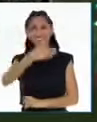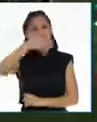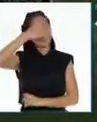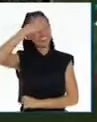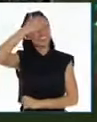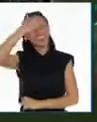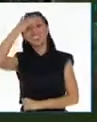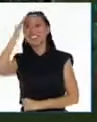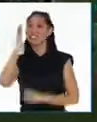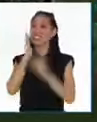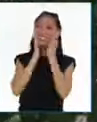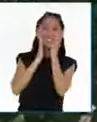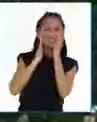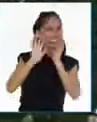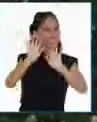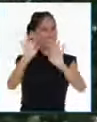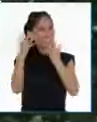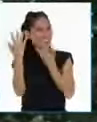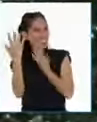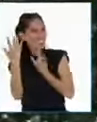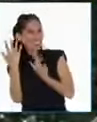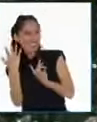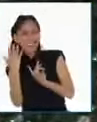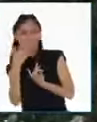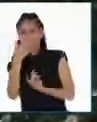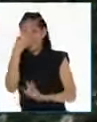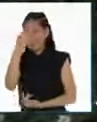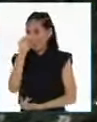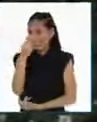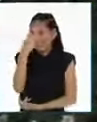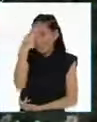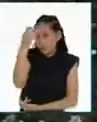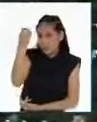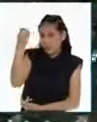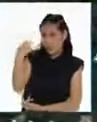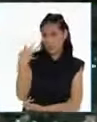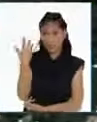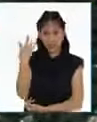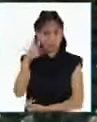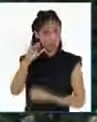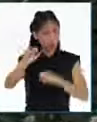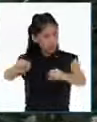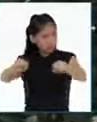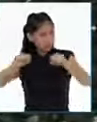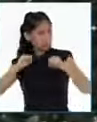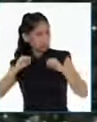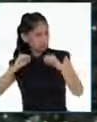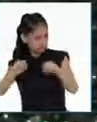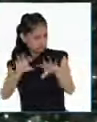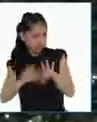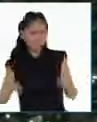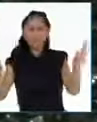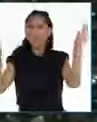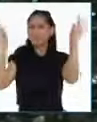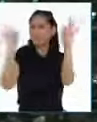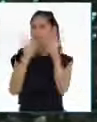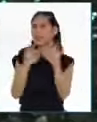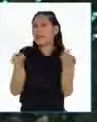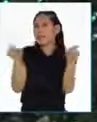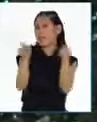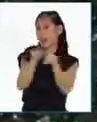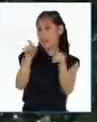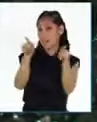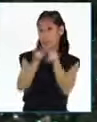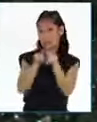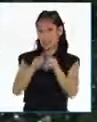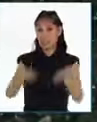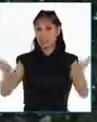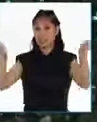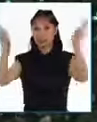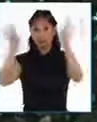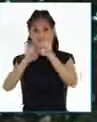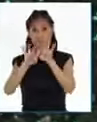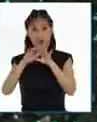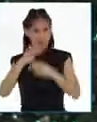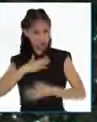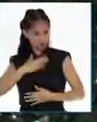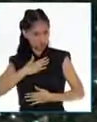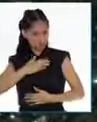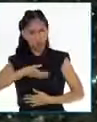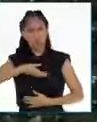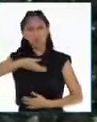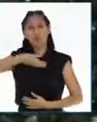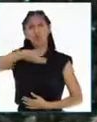¡Uy! ¡Espera! ¡Casi lo olvido! Así como hacer ejercicio es muy importante, también es importante que hidratemos nuestro cuerpo.